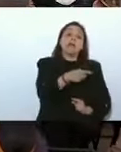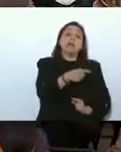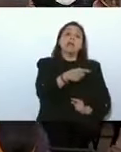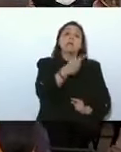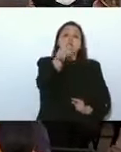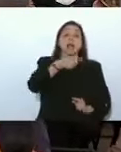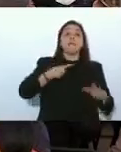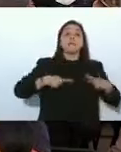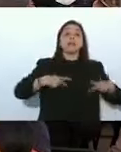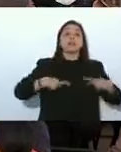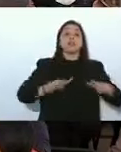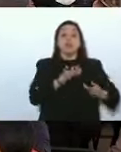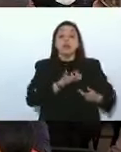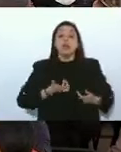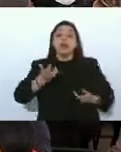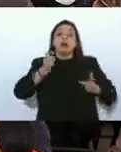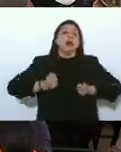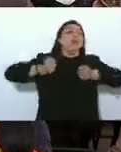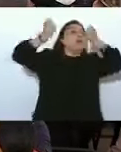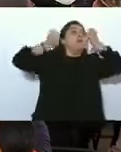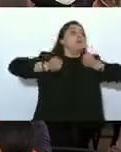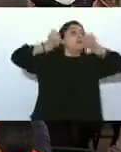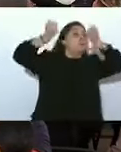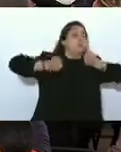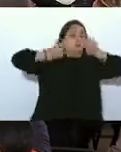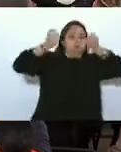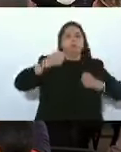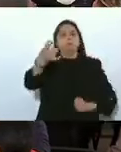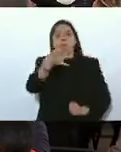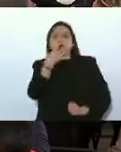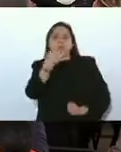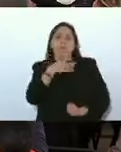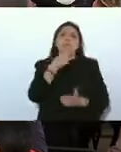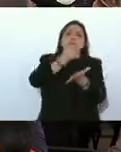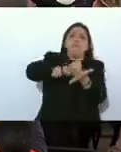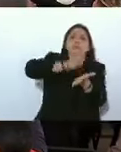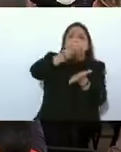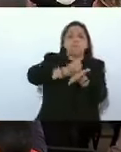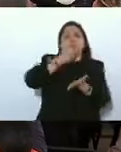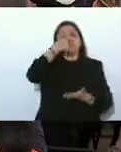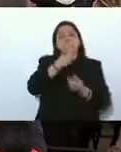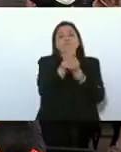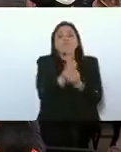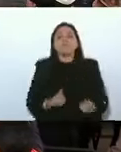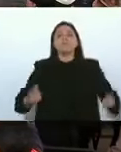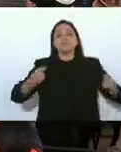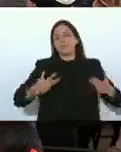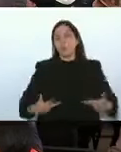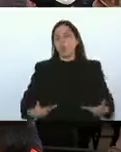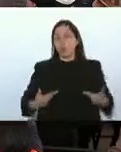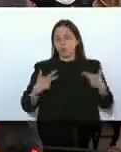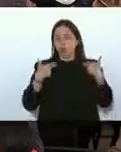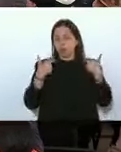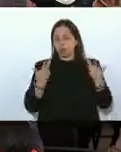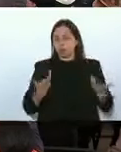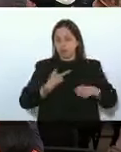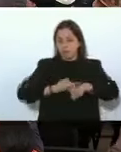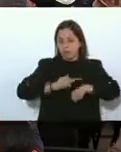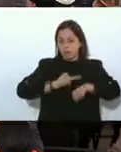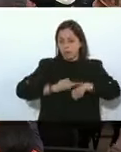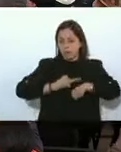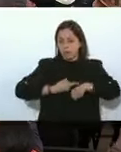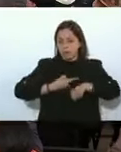pidiéndome medicinas para sus niños con cáncer, que no